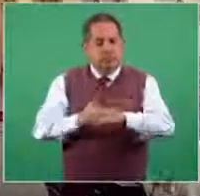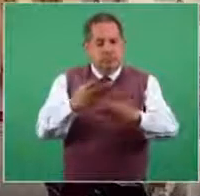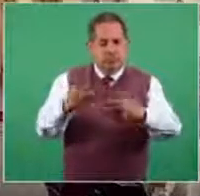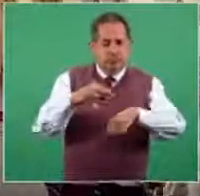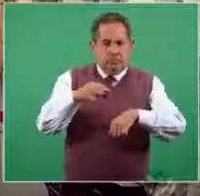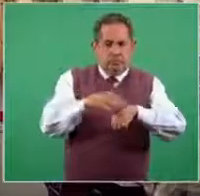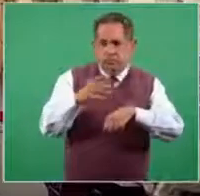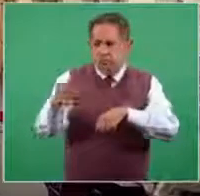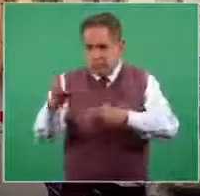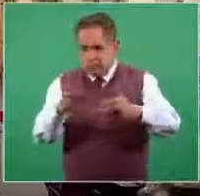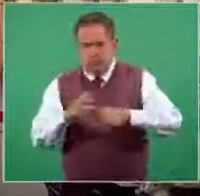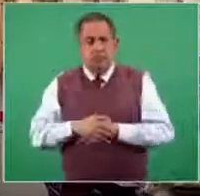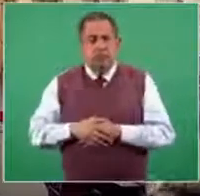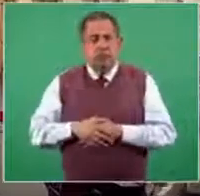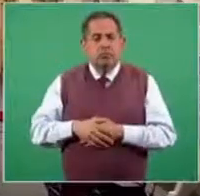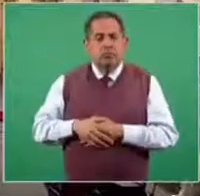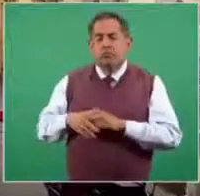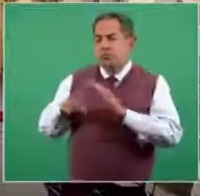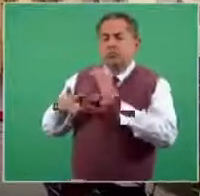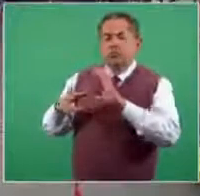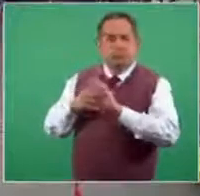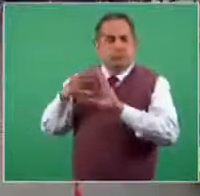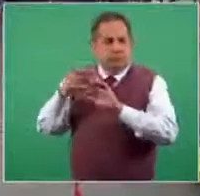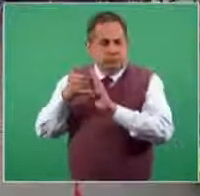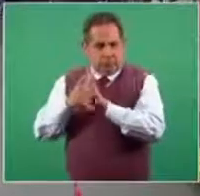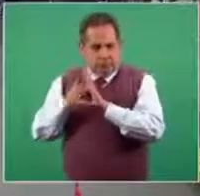Braulo Romero, del canal El Trascendente por YouTube.